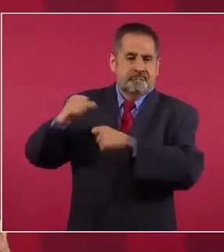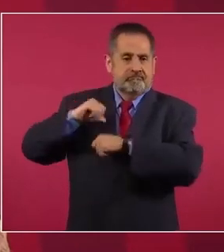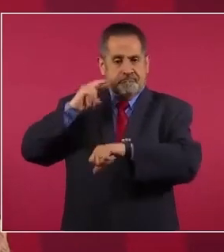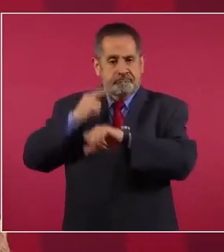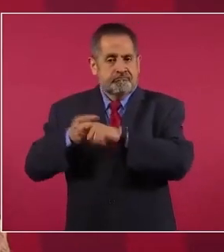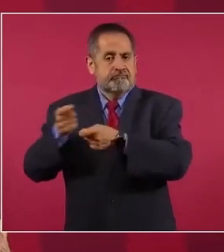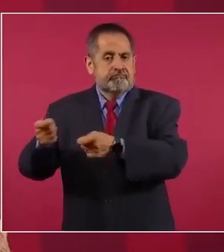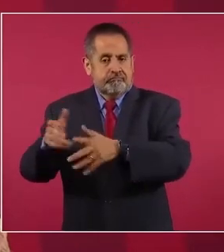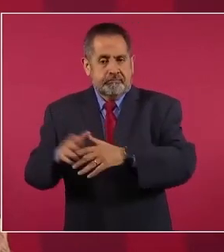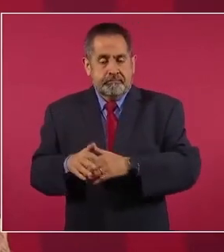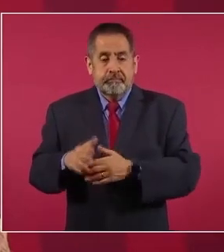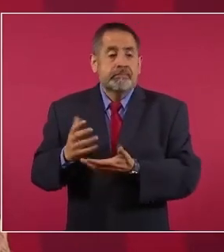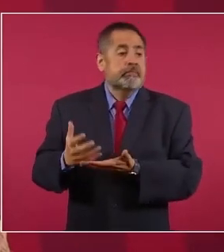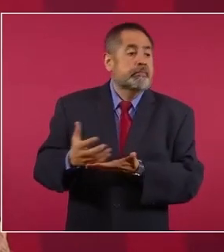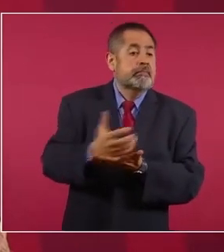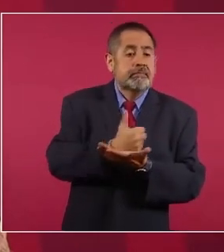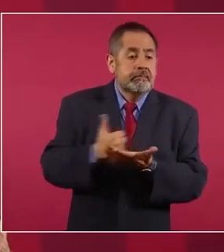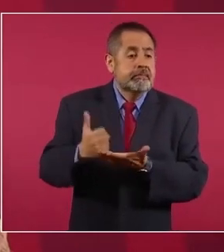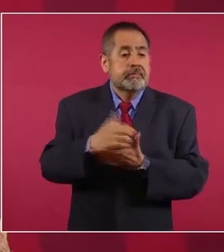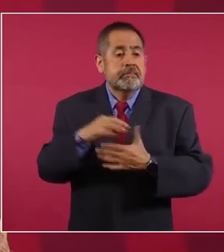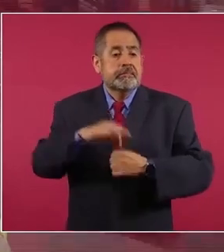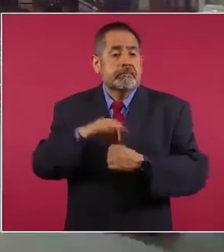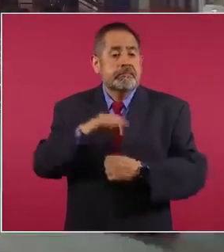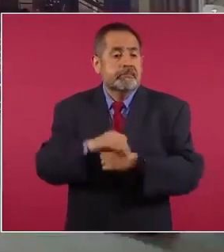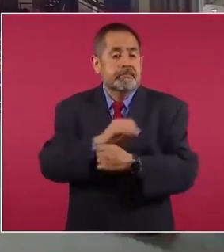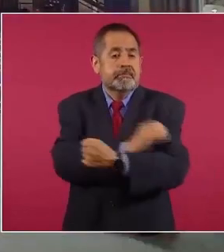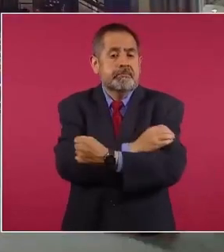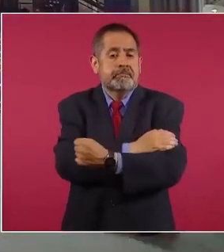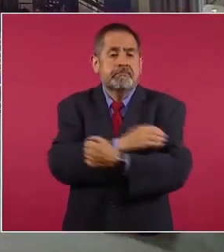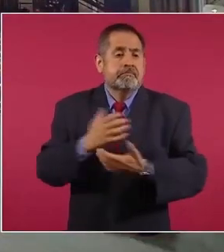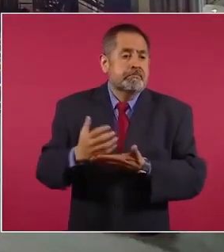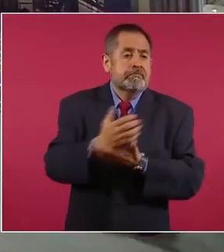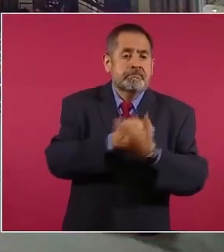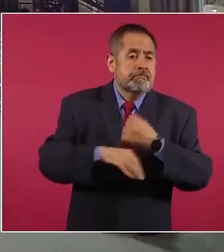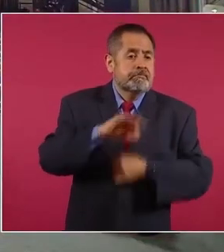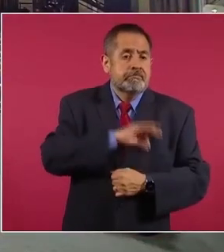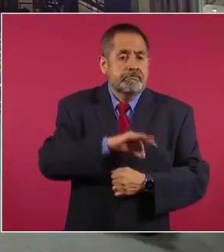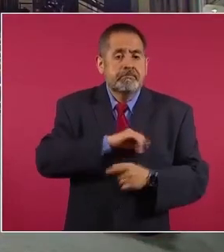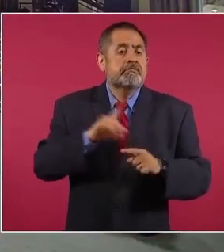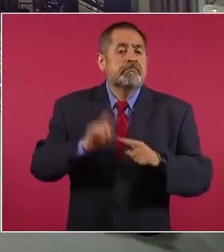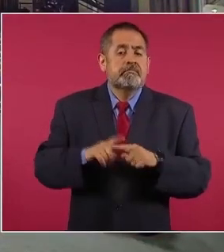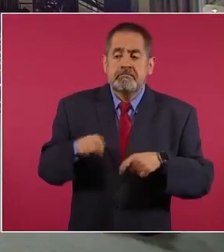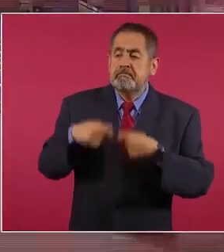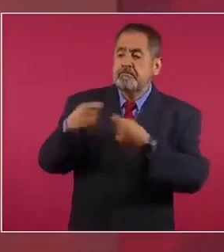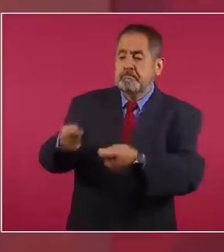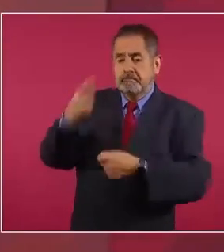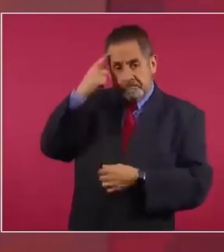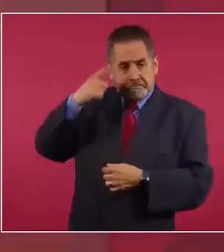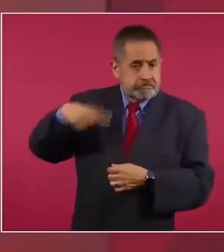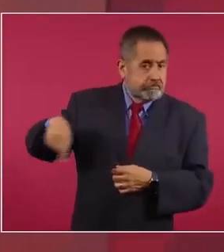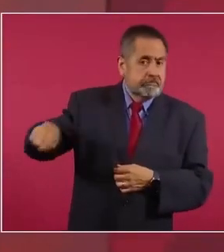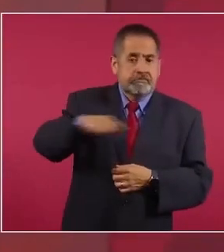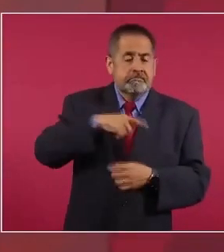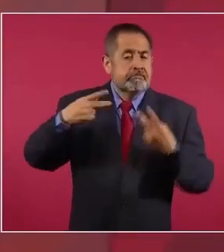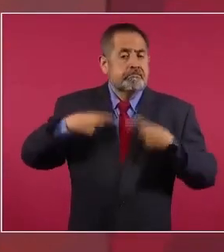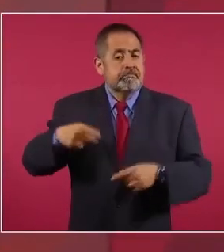que las utilidades de esa empresa van a estar destinadas para las pensiones